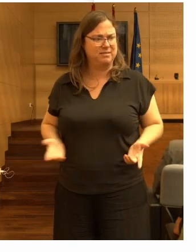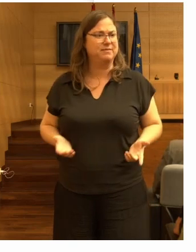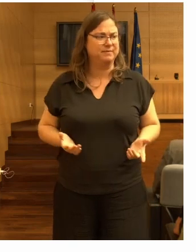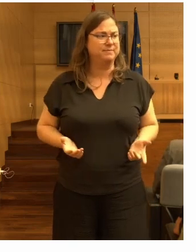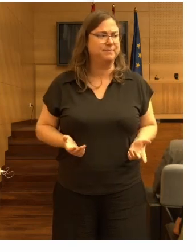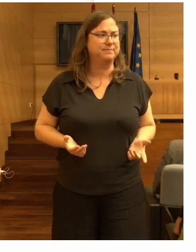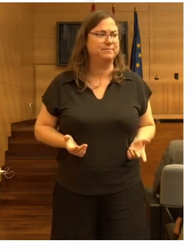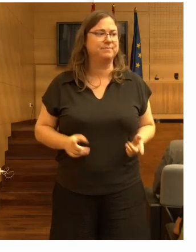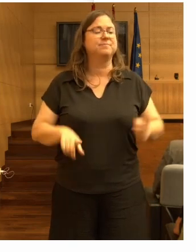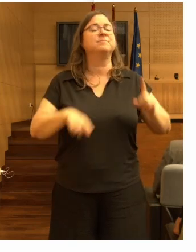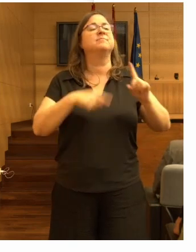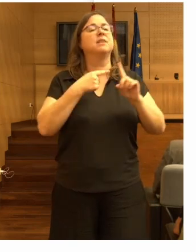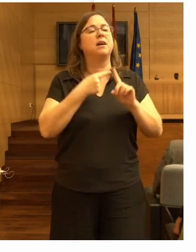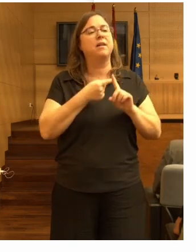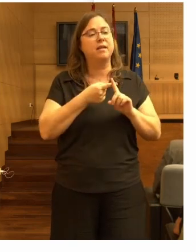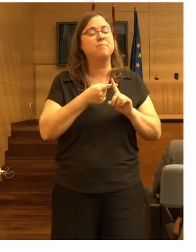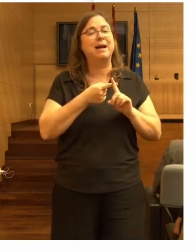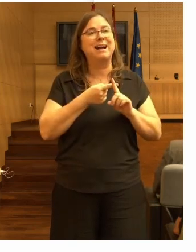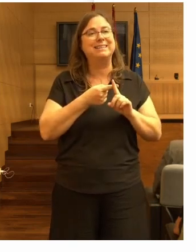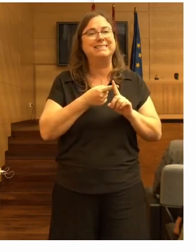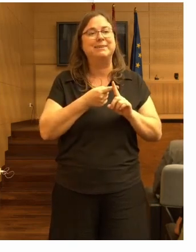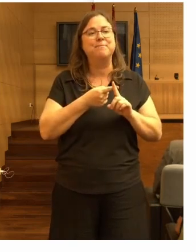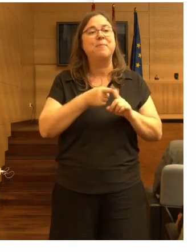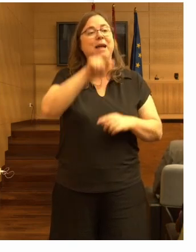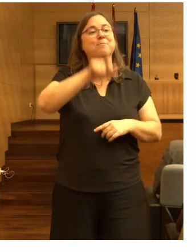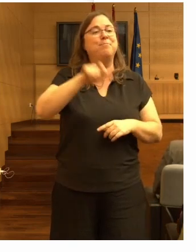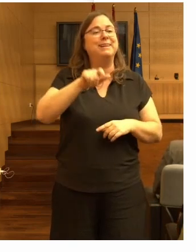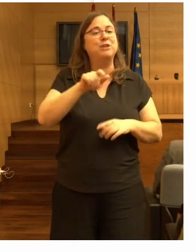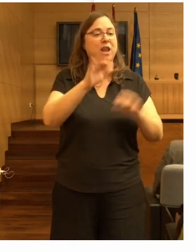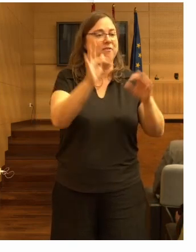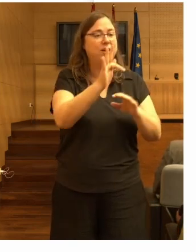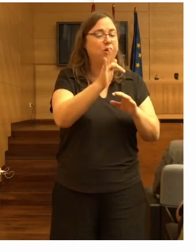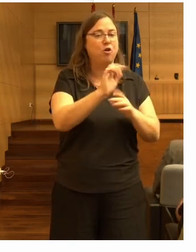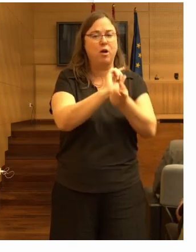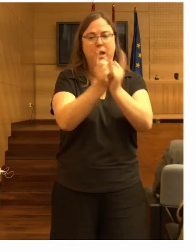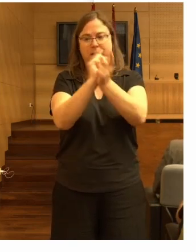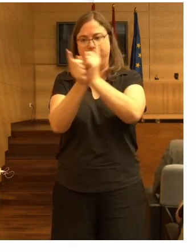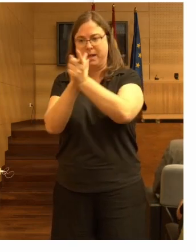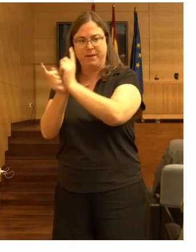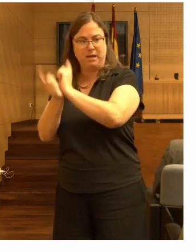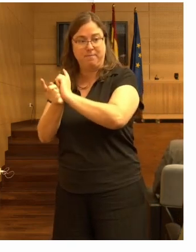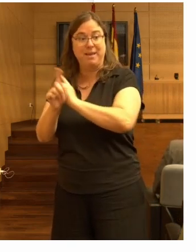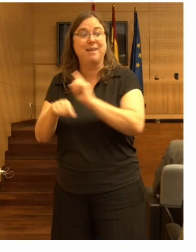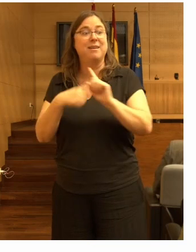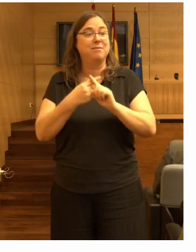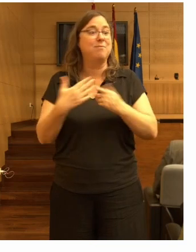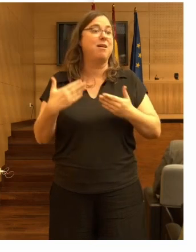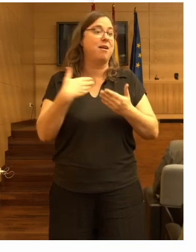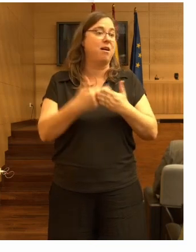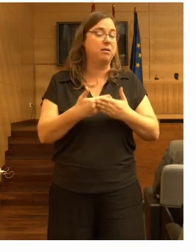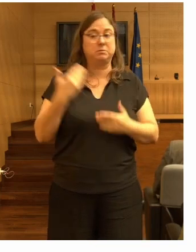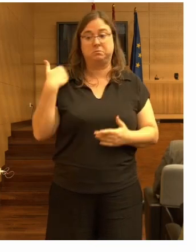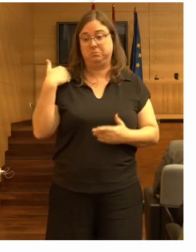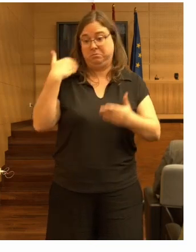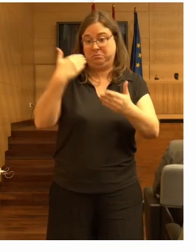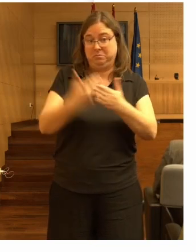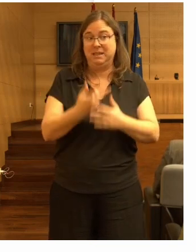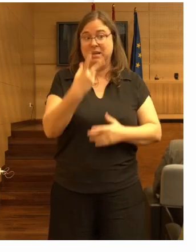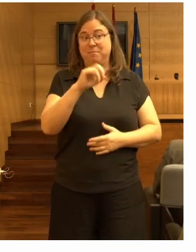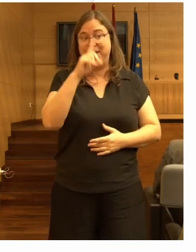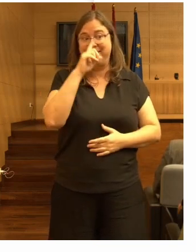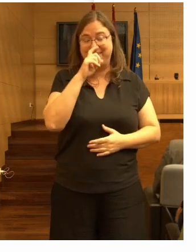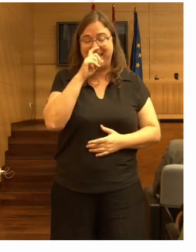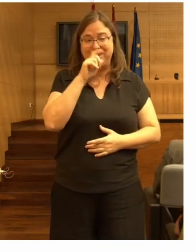y que además cambia no solo cambia la población de las residencias sino en general en los últimos 20 años ha ido